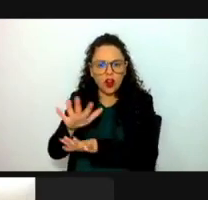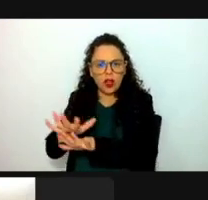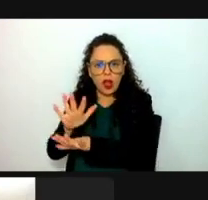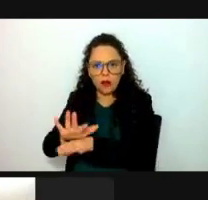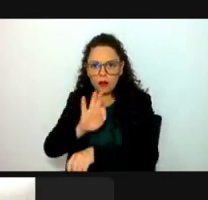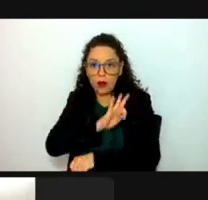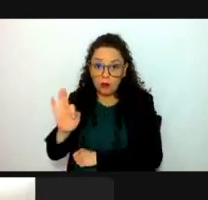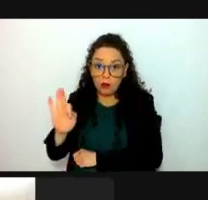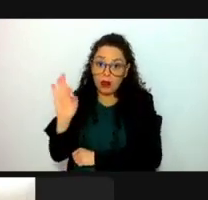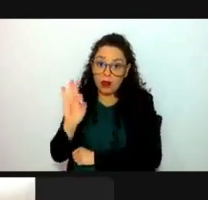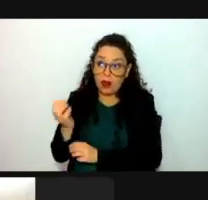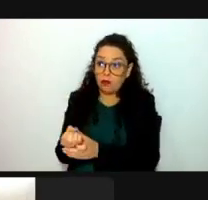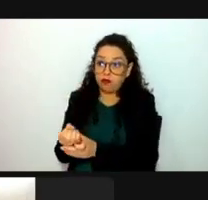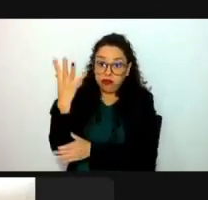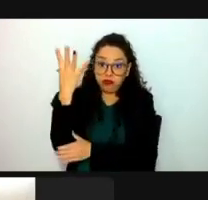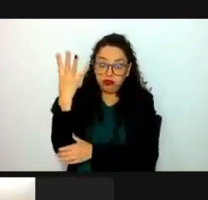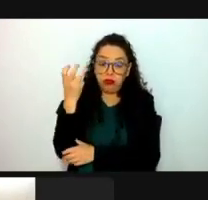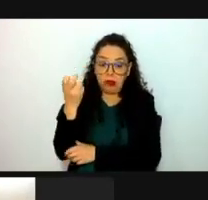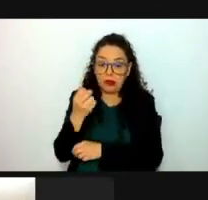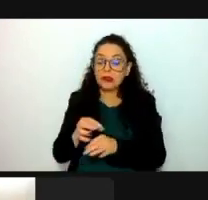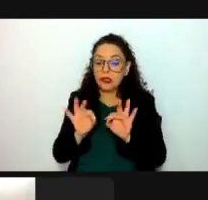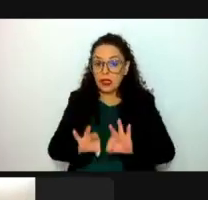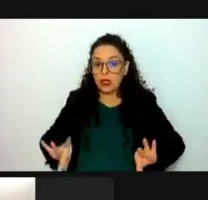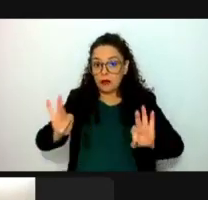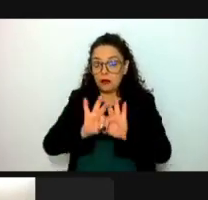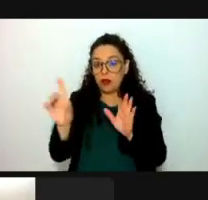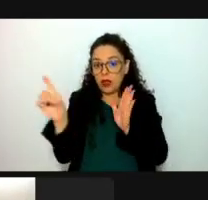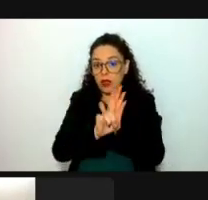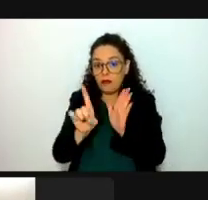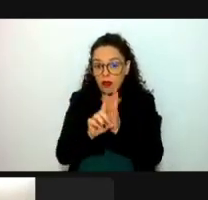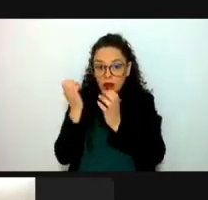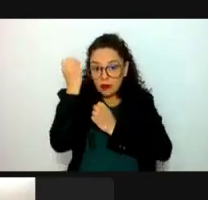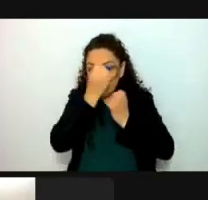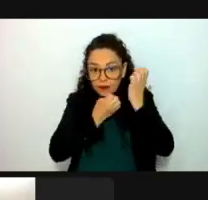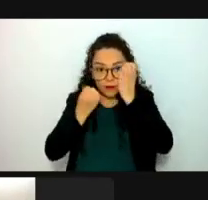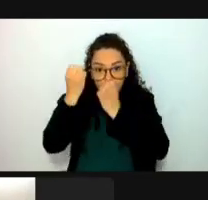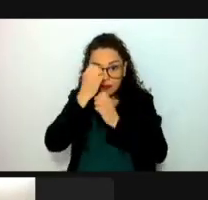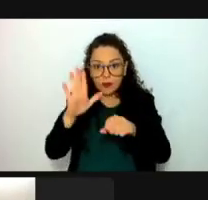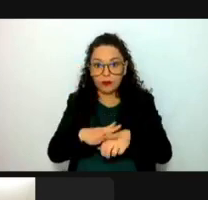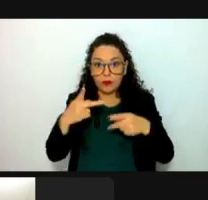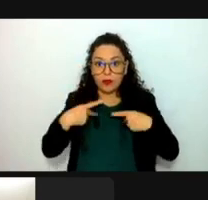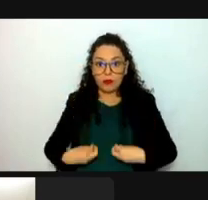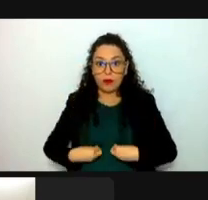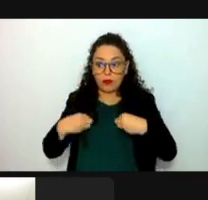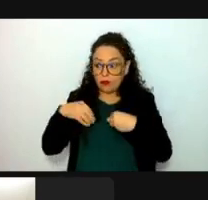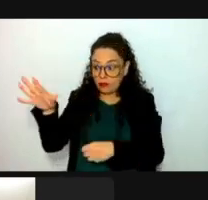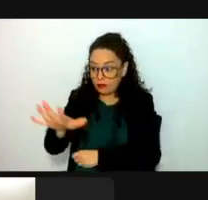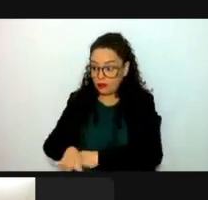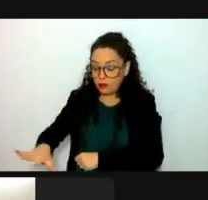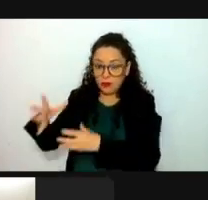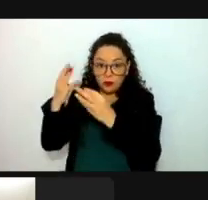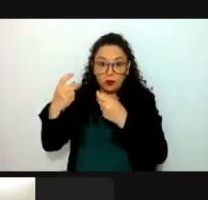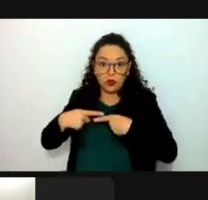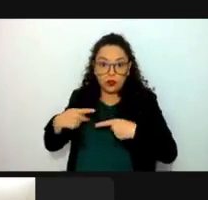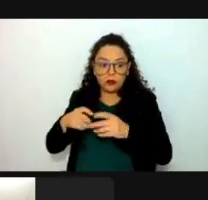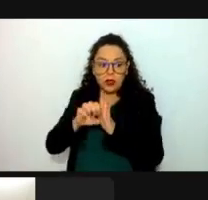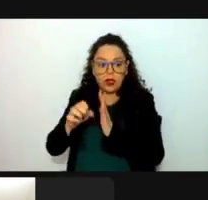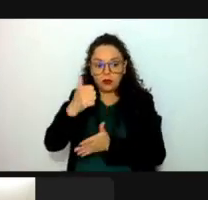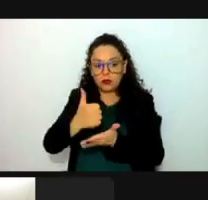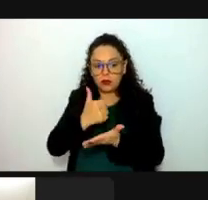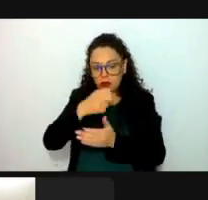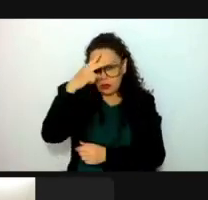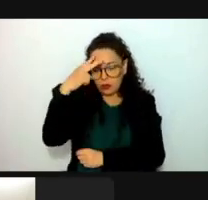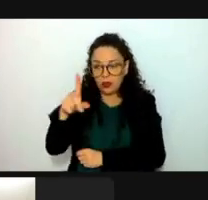son de suma importancia para la alerta eructiva en zonas densamente pobladas como la Ciudad de México. La doctora Martín del Pozo ha